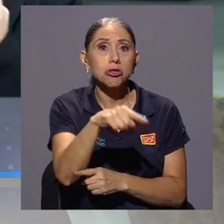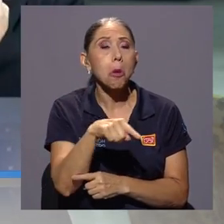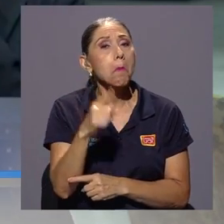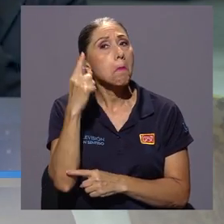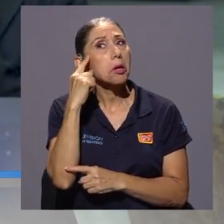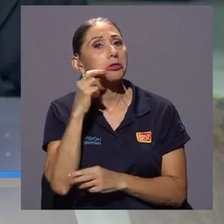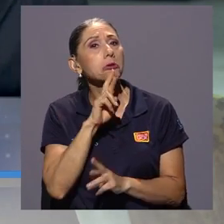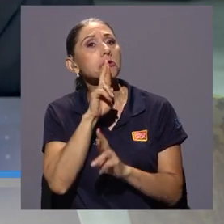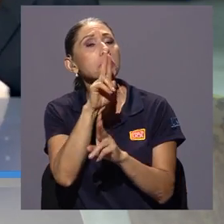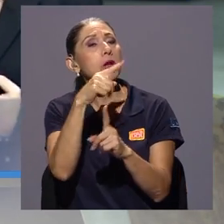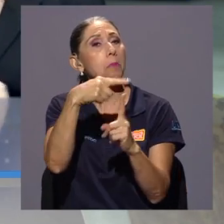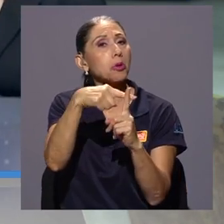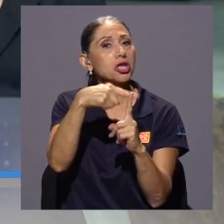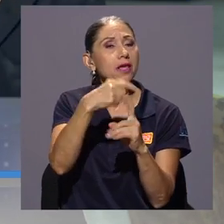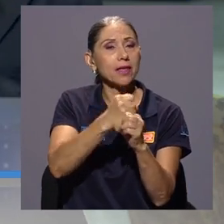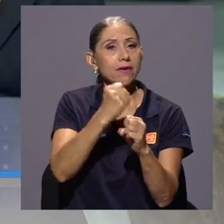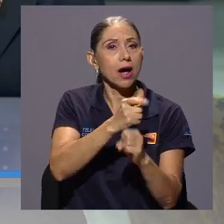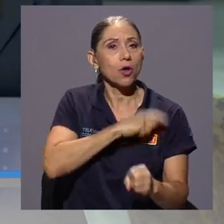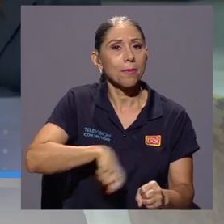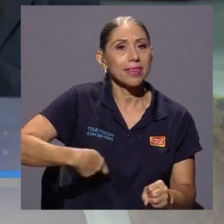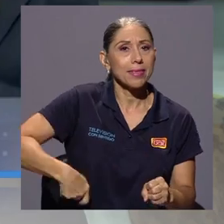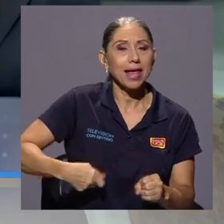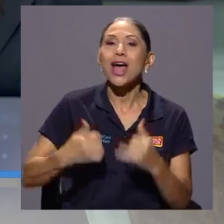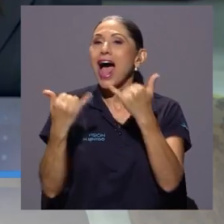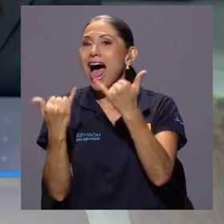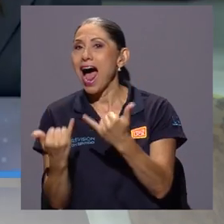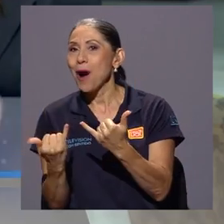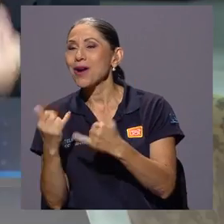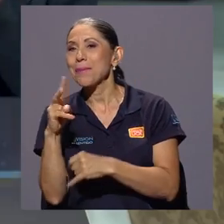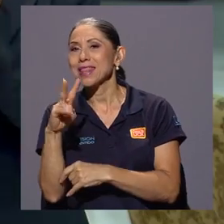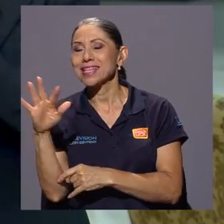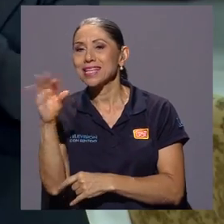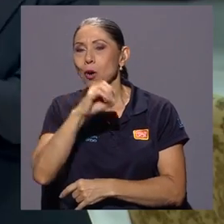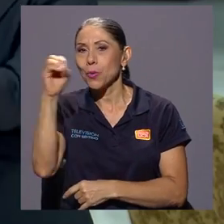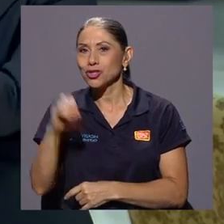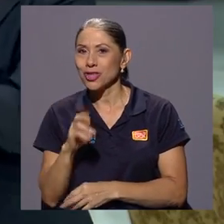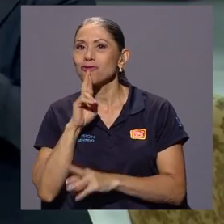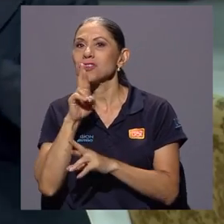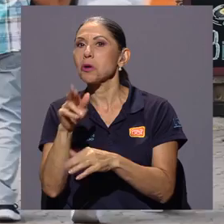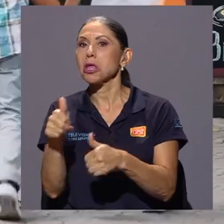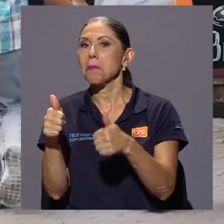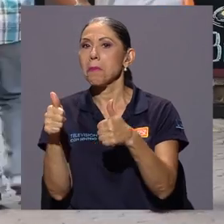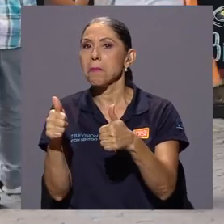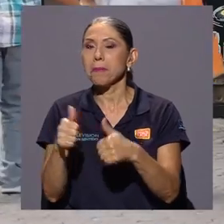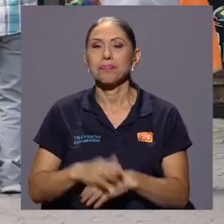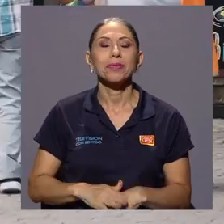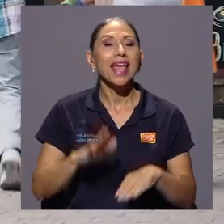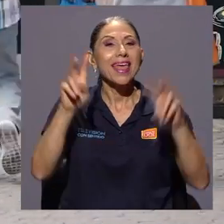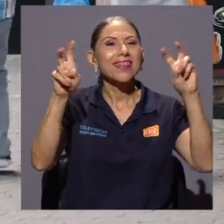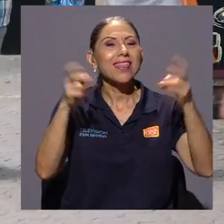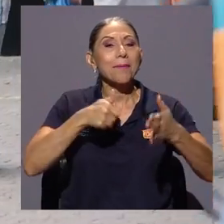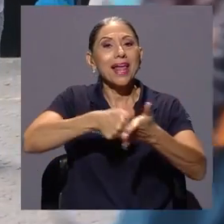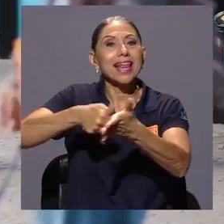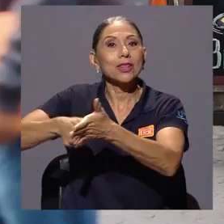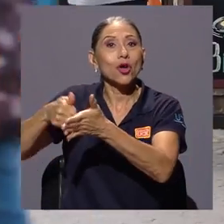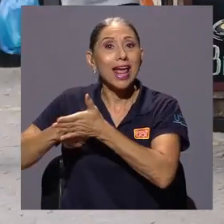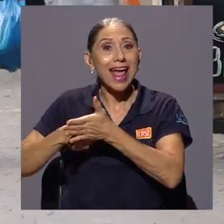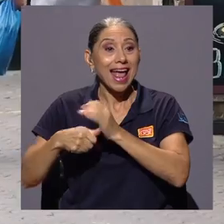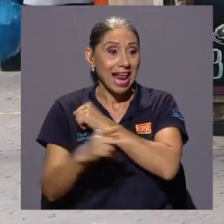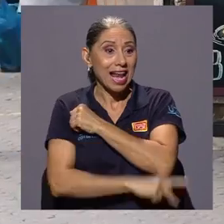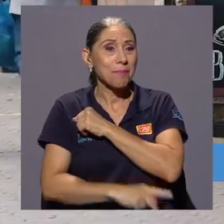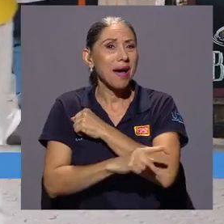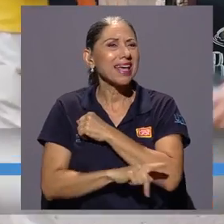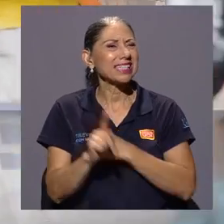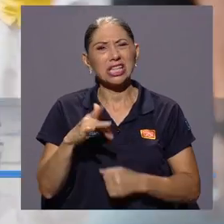catalogó de manera positiva la gestión del mandatario y ahora lo hace el 25% de la muestra. A nivel electoral, el país se enfrenta la